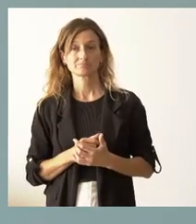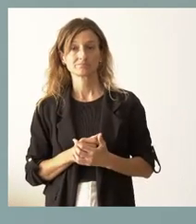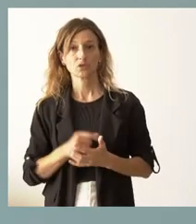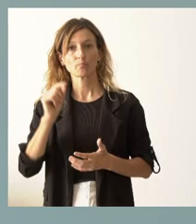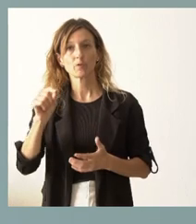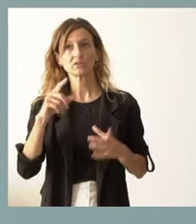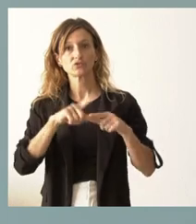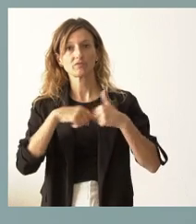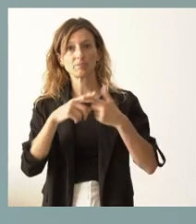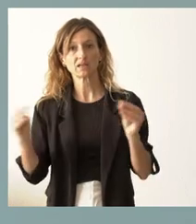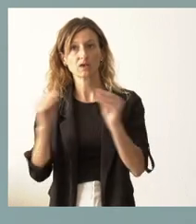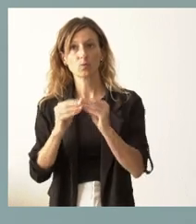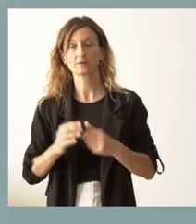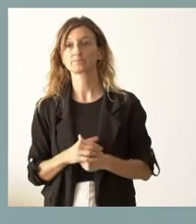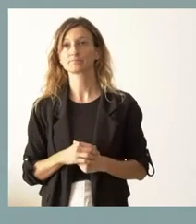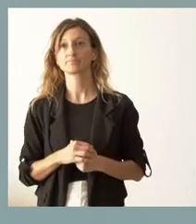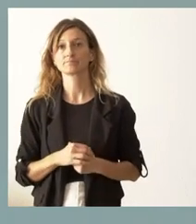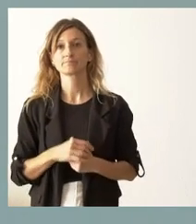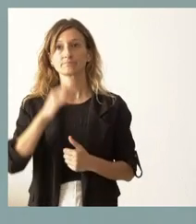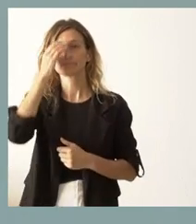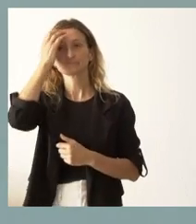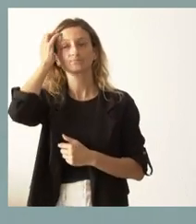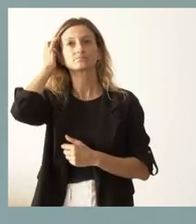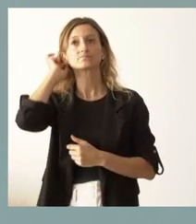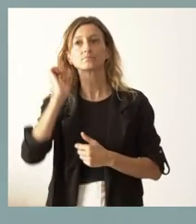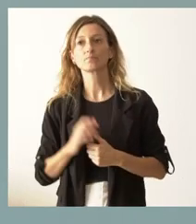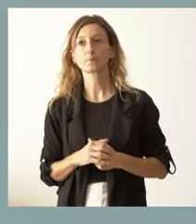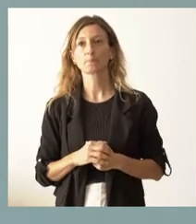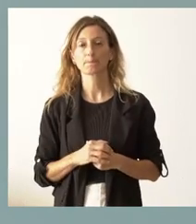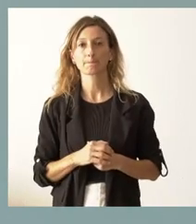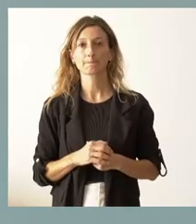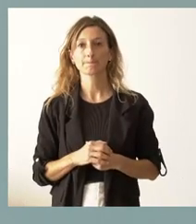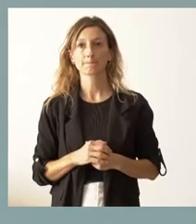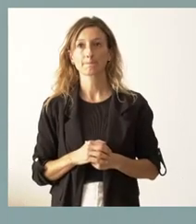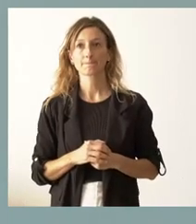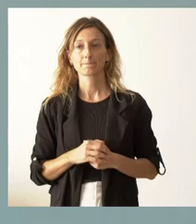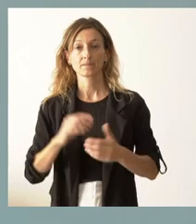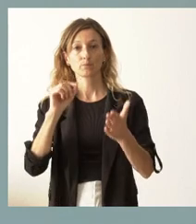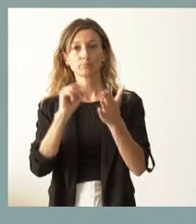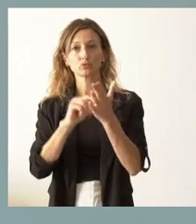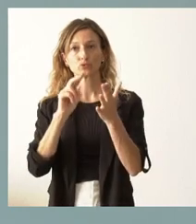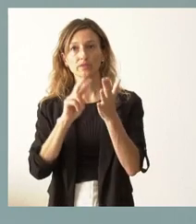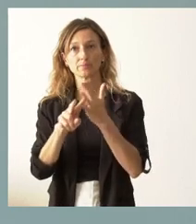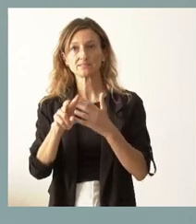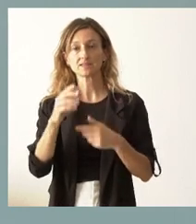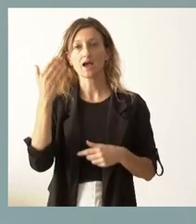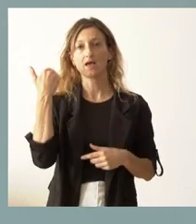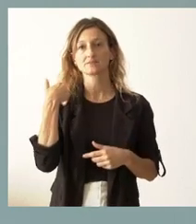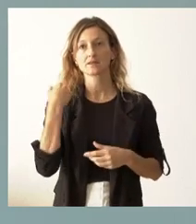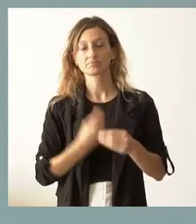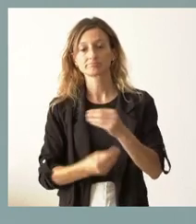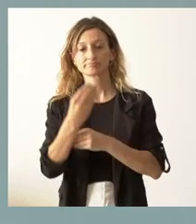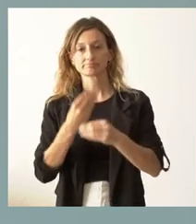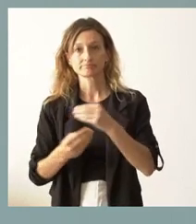su familia las coge. Y señala usted una valoración desde el punto de vista del dato que se conoció ayer de natalidad o saldo